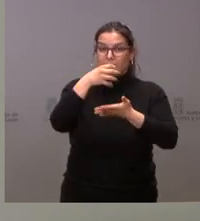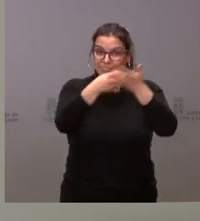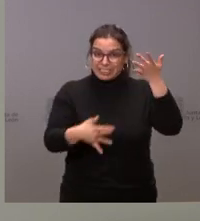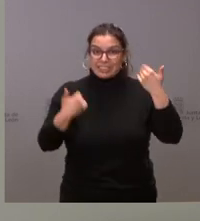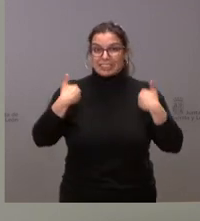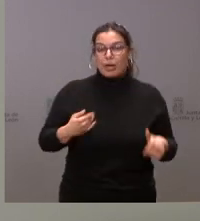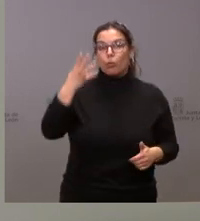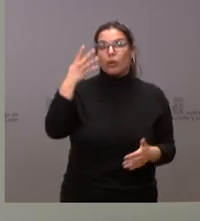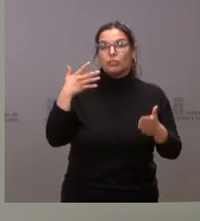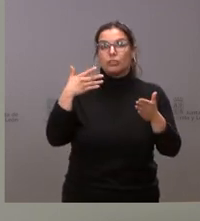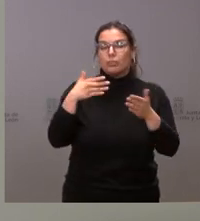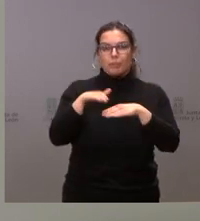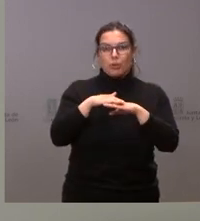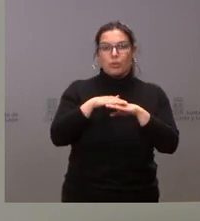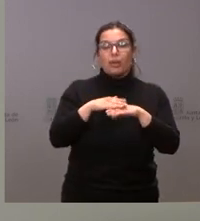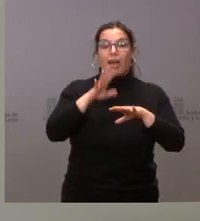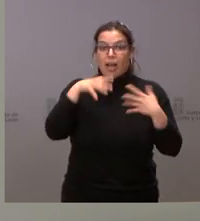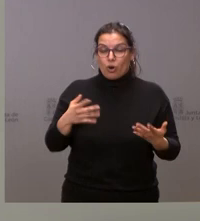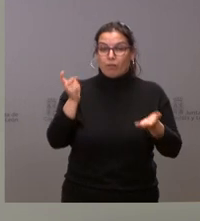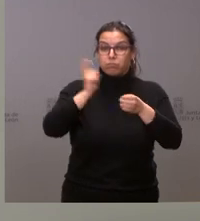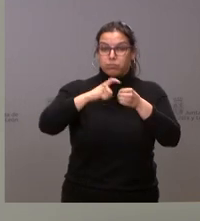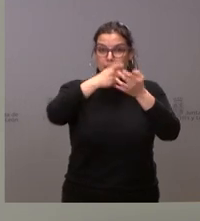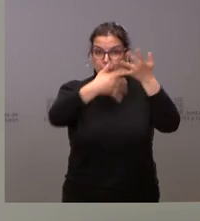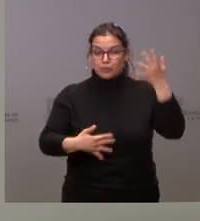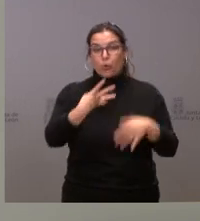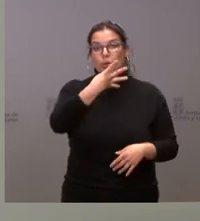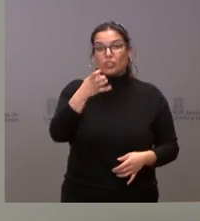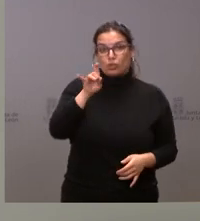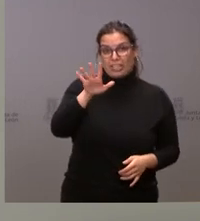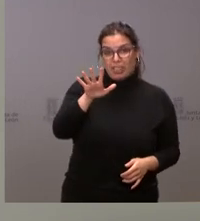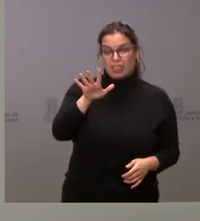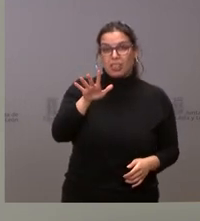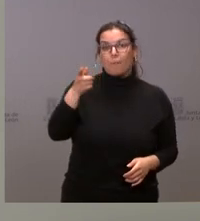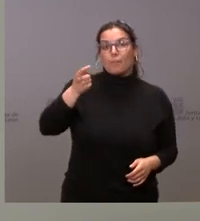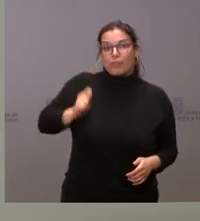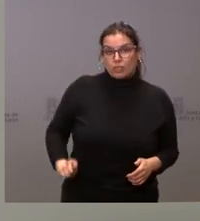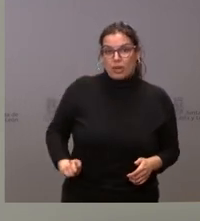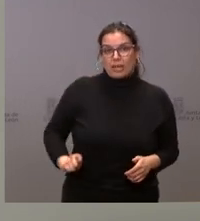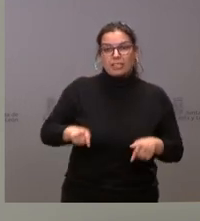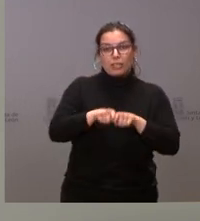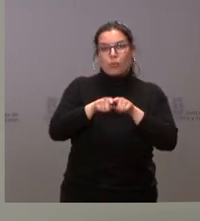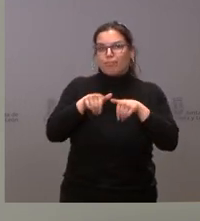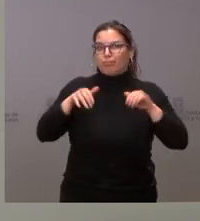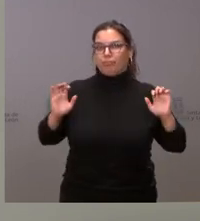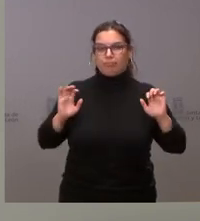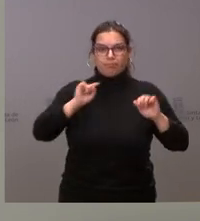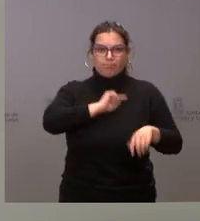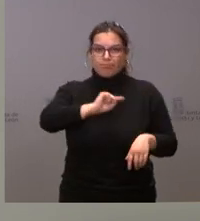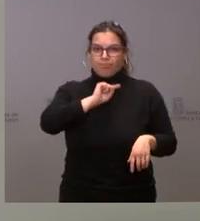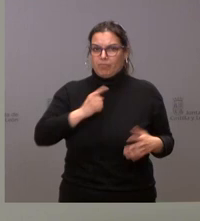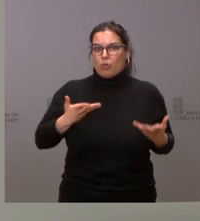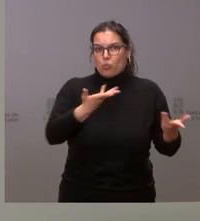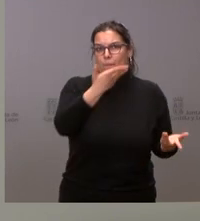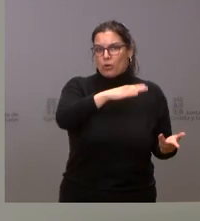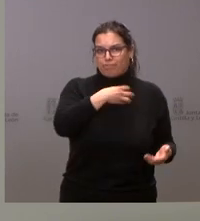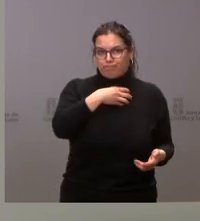415 los profesionales sanitarios que se